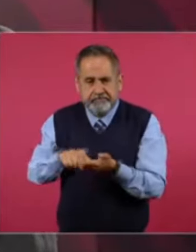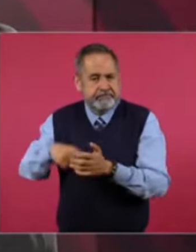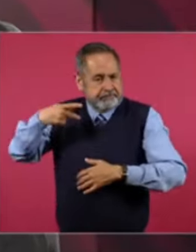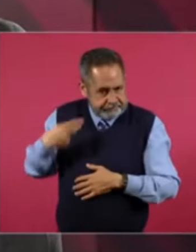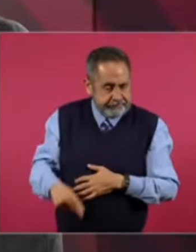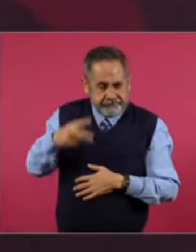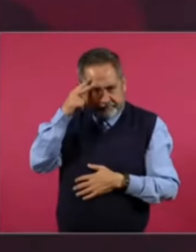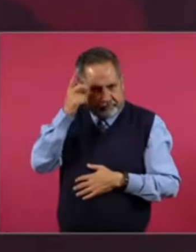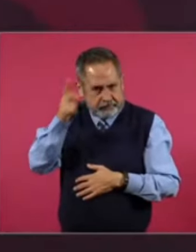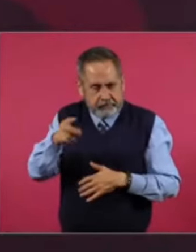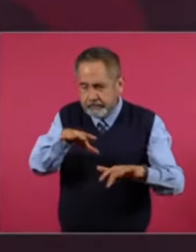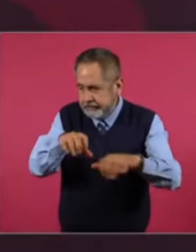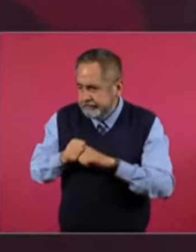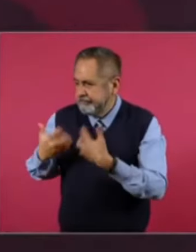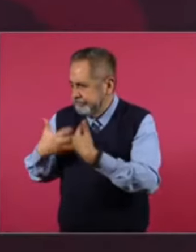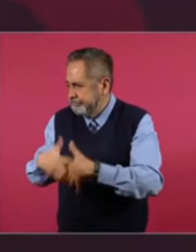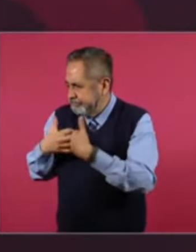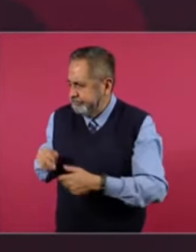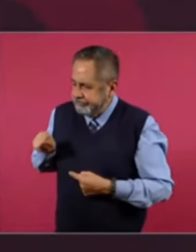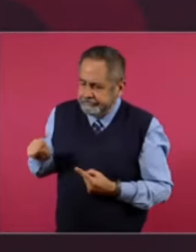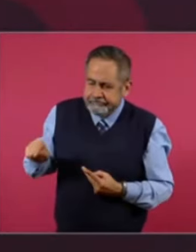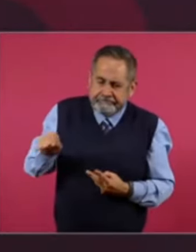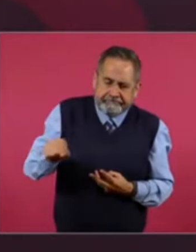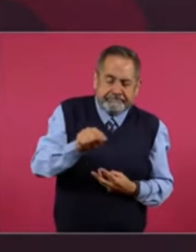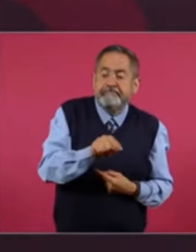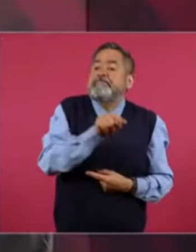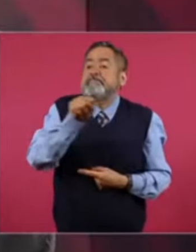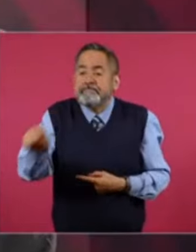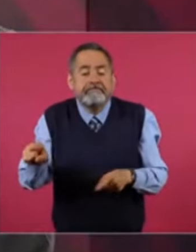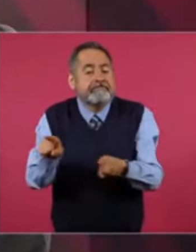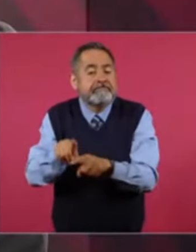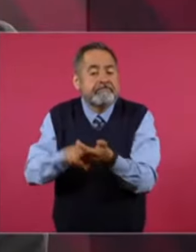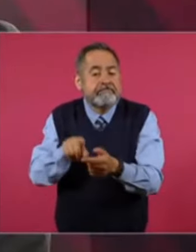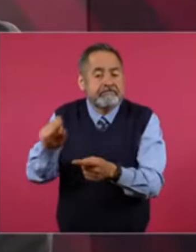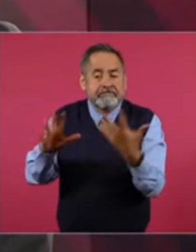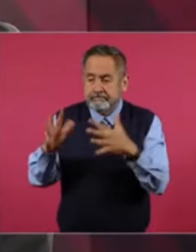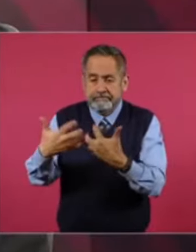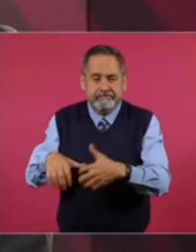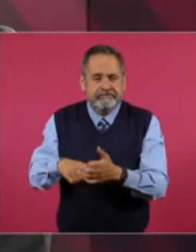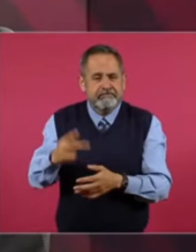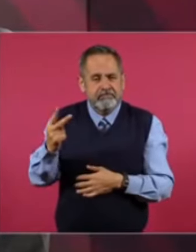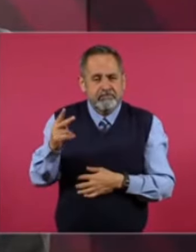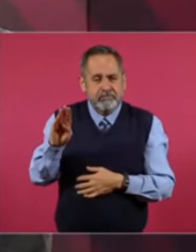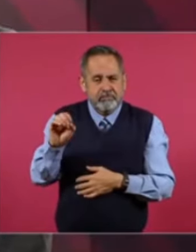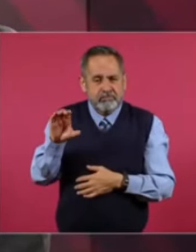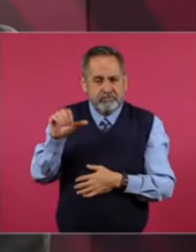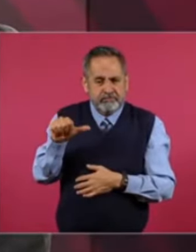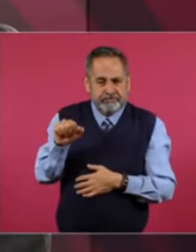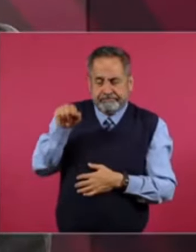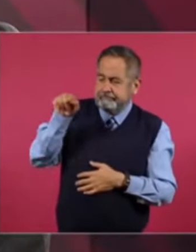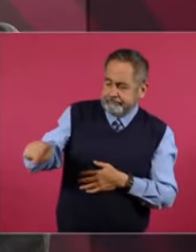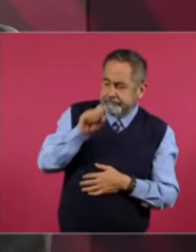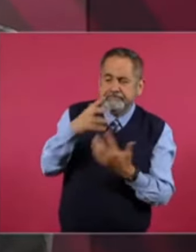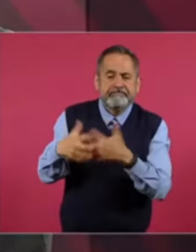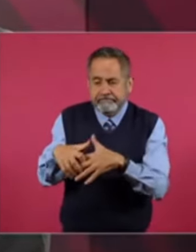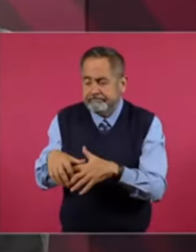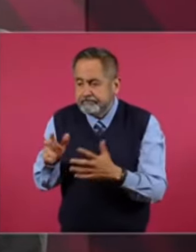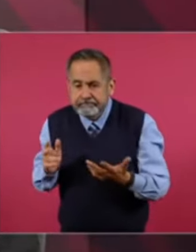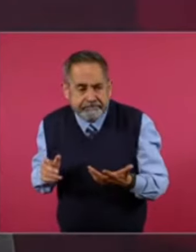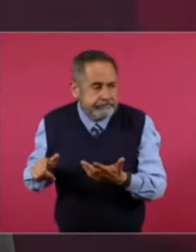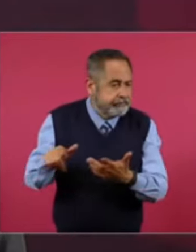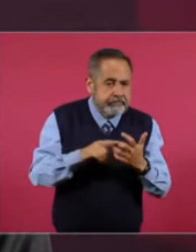nación. Y como ya se construyó. O ya está. Operando. de dos bocas. Pues ya.